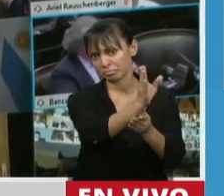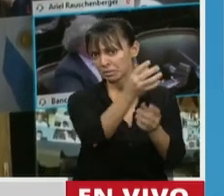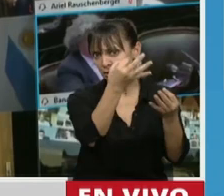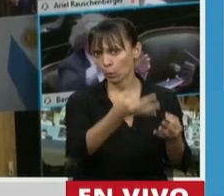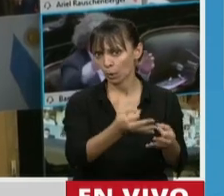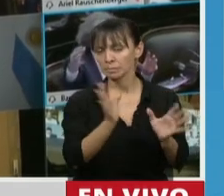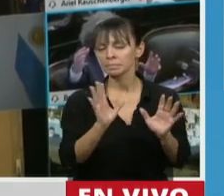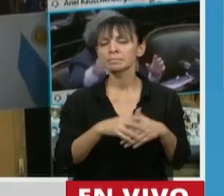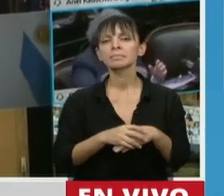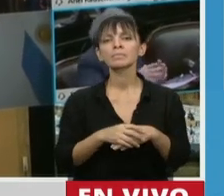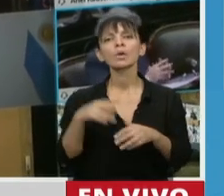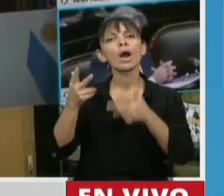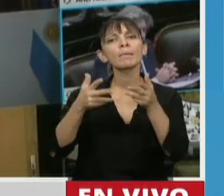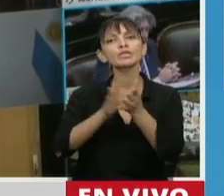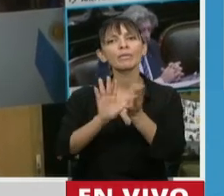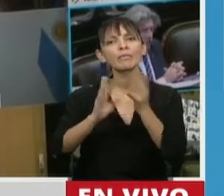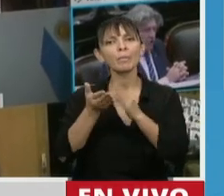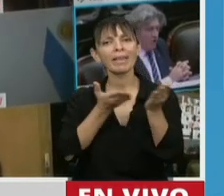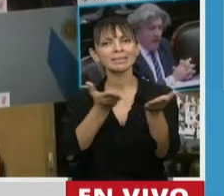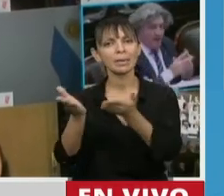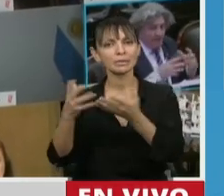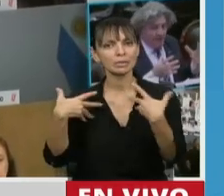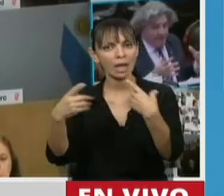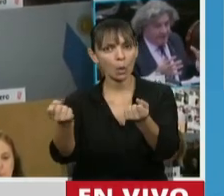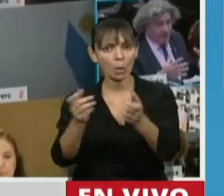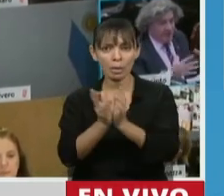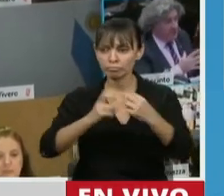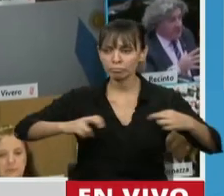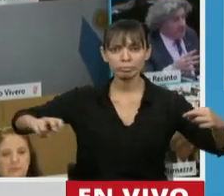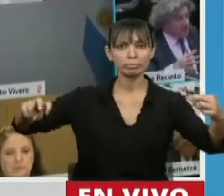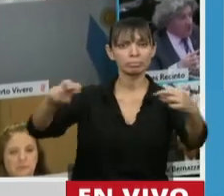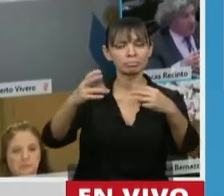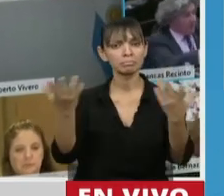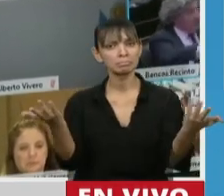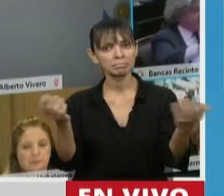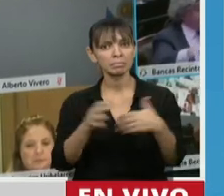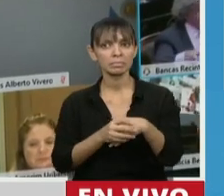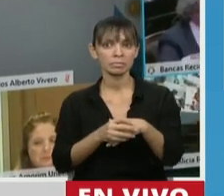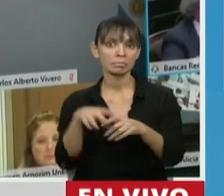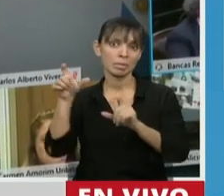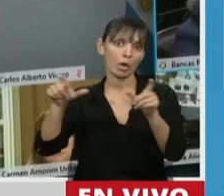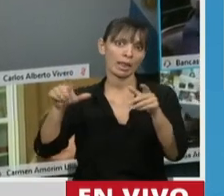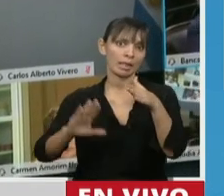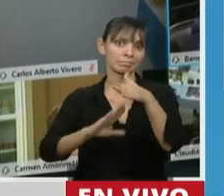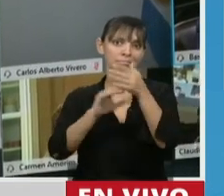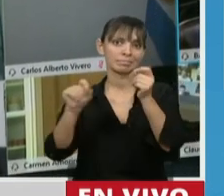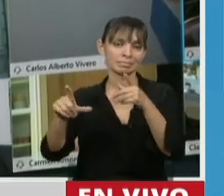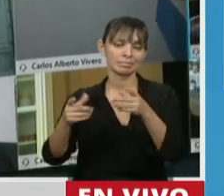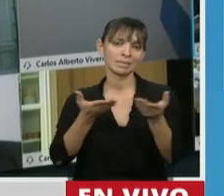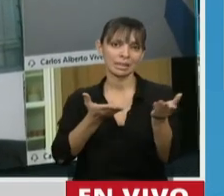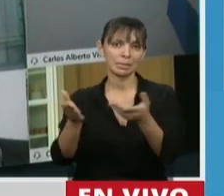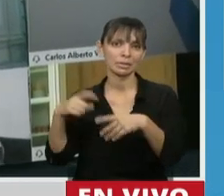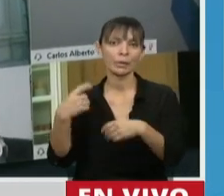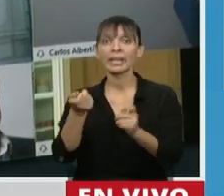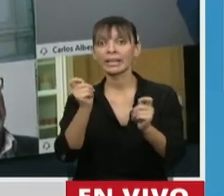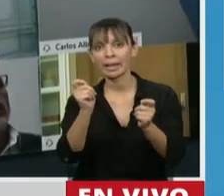cuando hablamos de la prestación del servicio de salud, en una mesa se sientan los prestadores de salud, que es